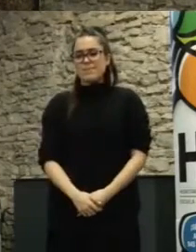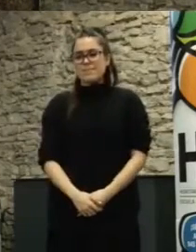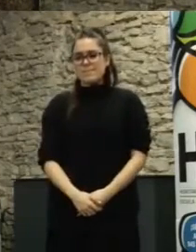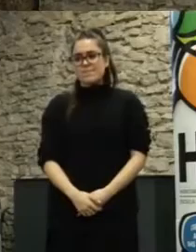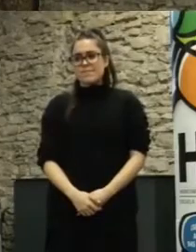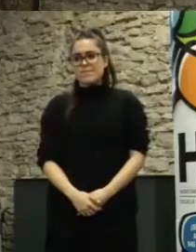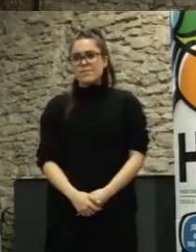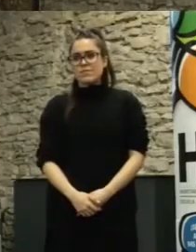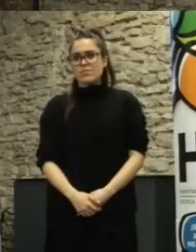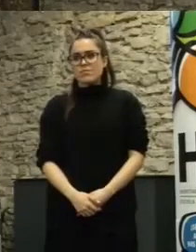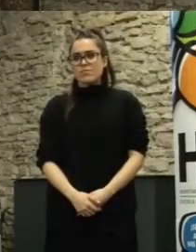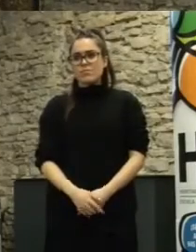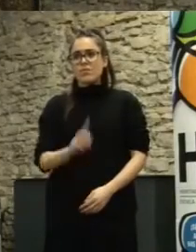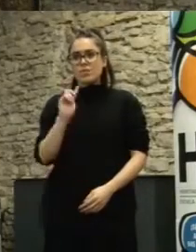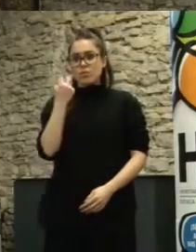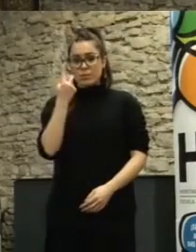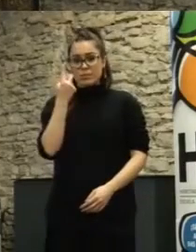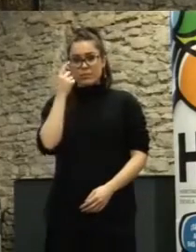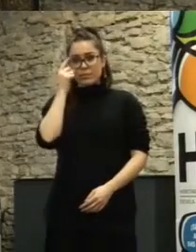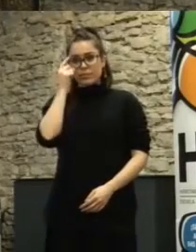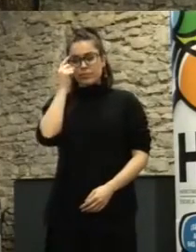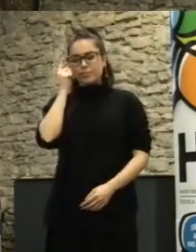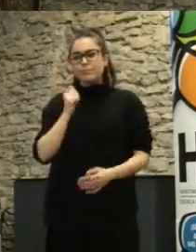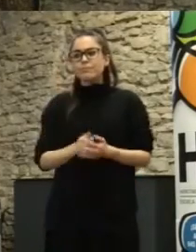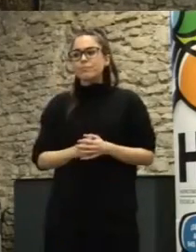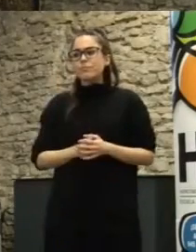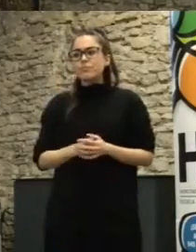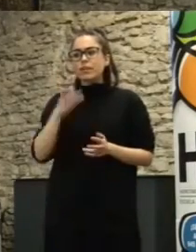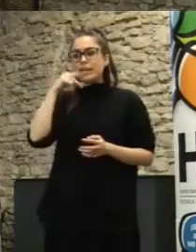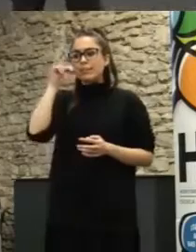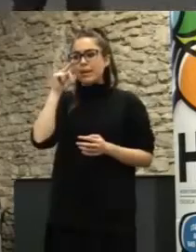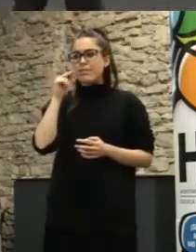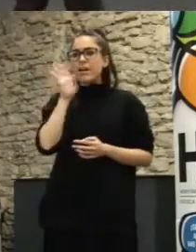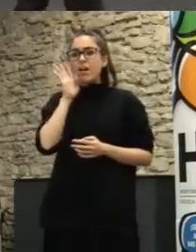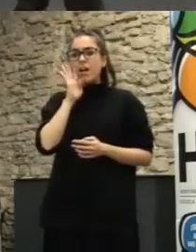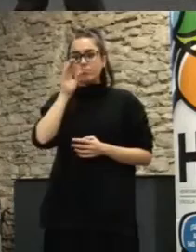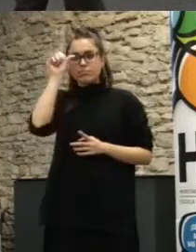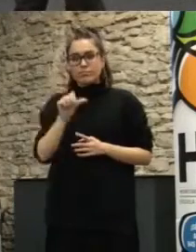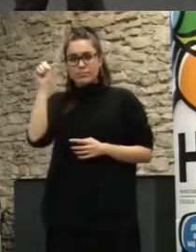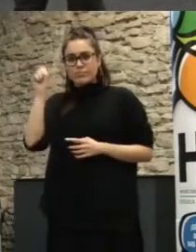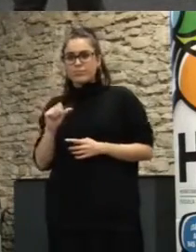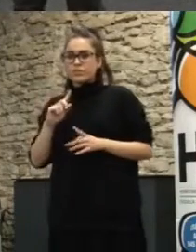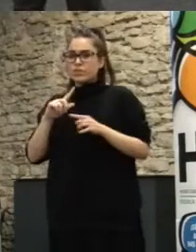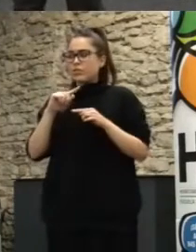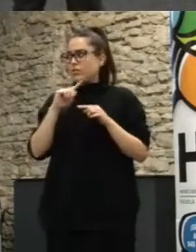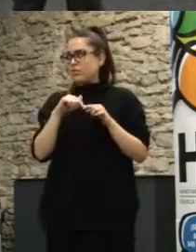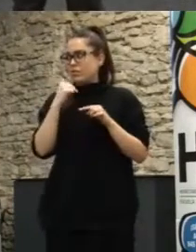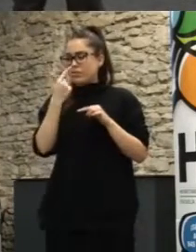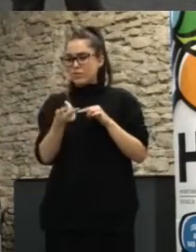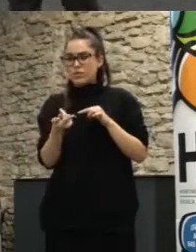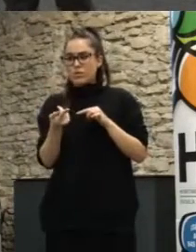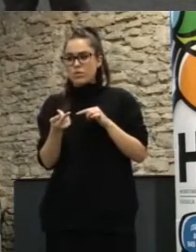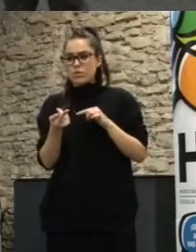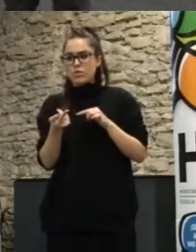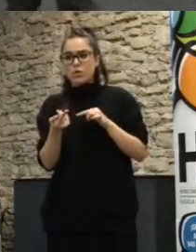en ciertos casos en alguna de las experiencias que habéis contado seguramente lo encajáis aquí y digáis oye pues más